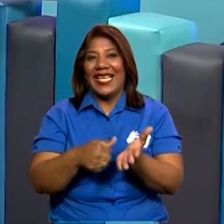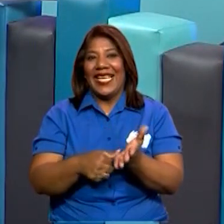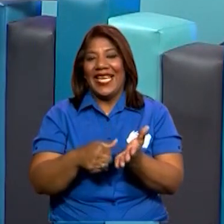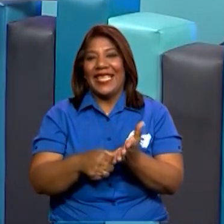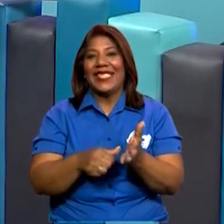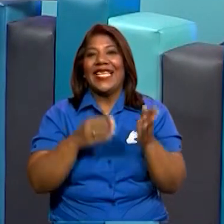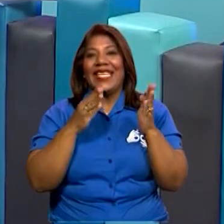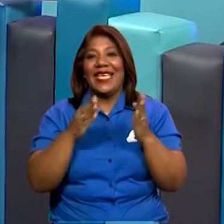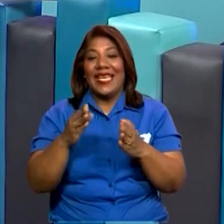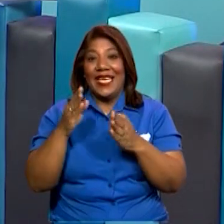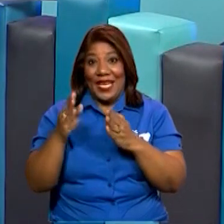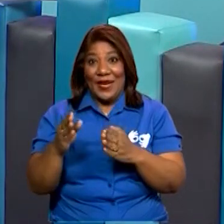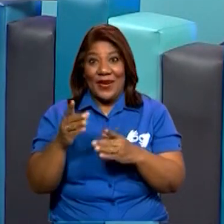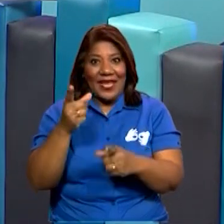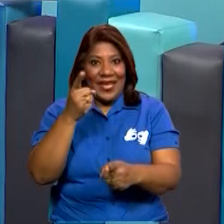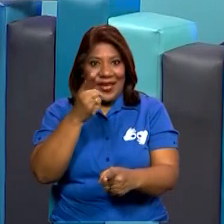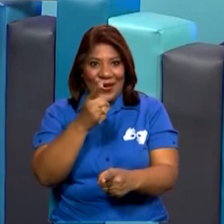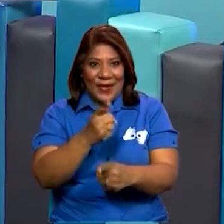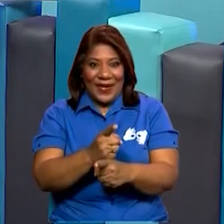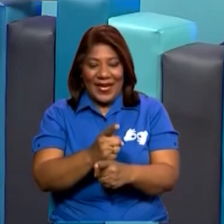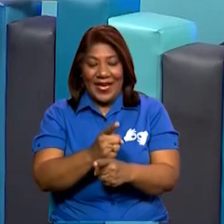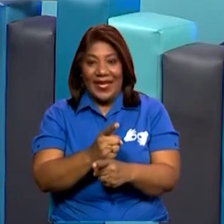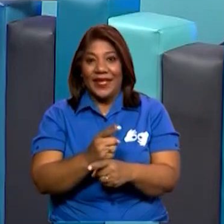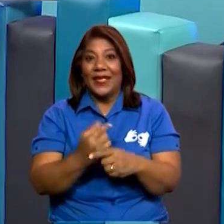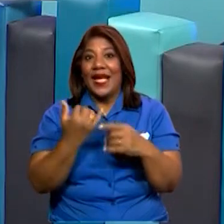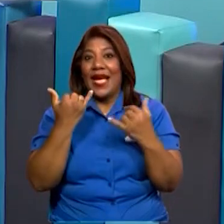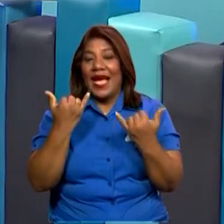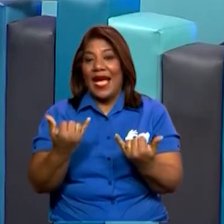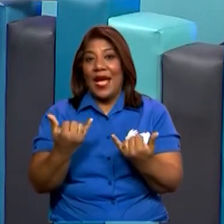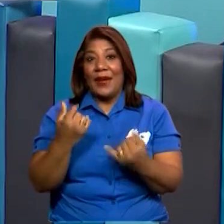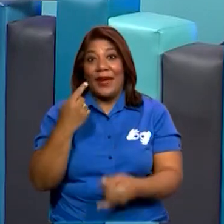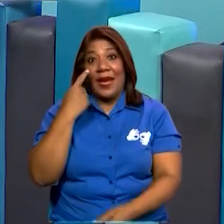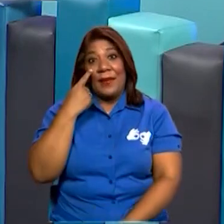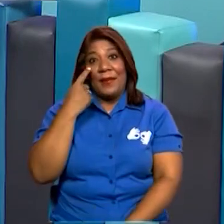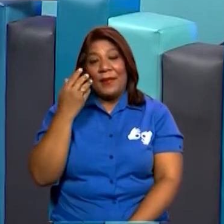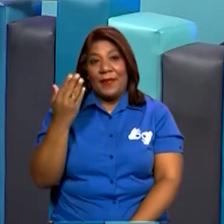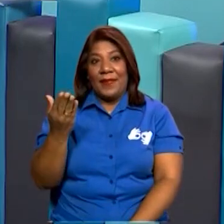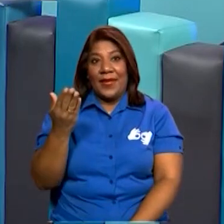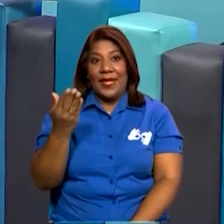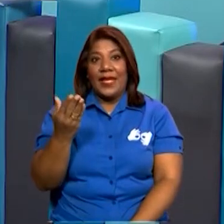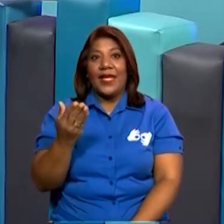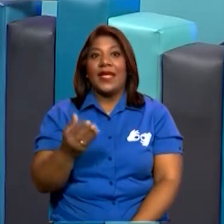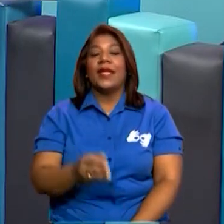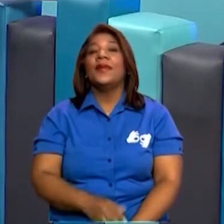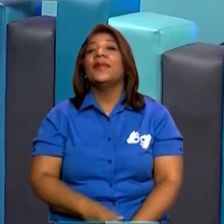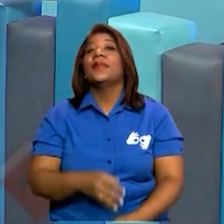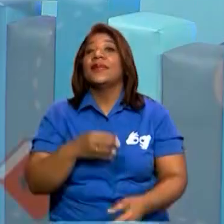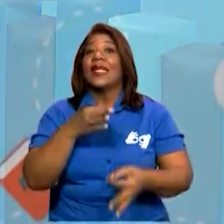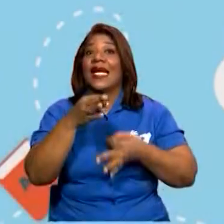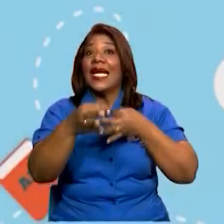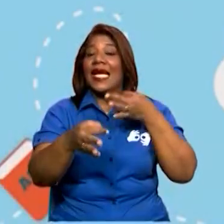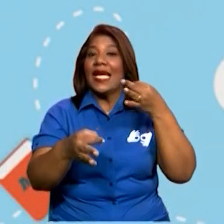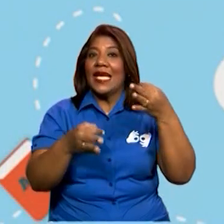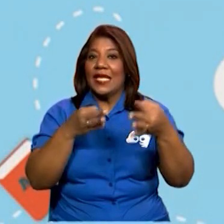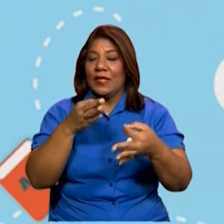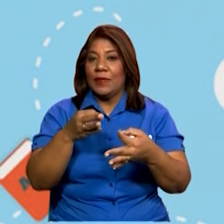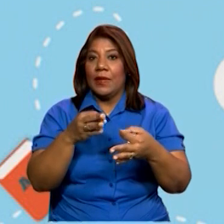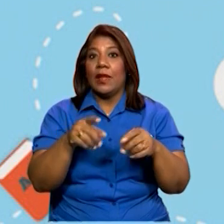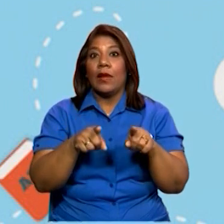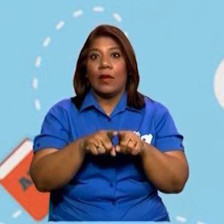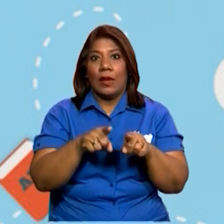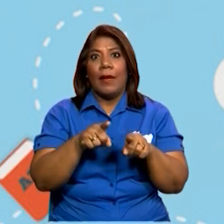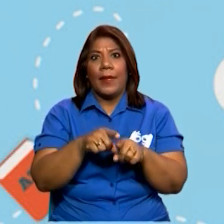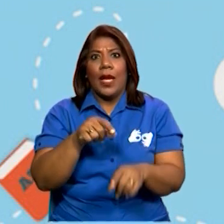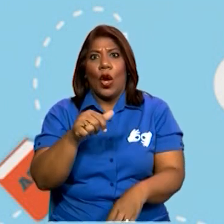orden que corresponde, chicos. Ahora vamos aquí, donde dice, explícale al niño que existen otros tipos de